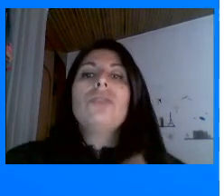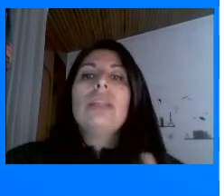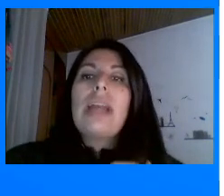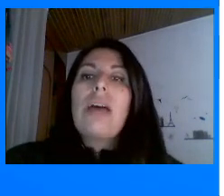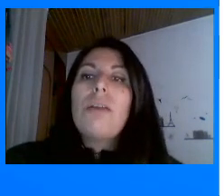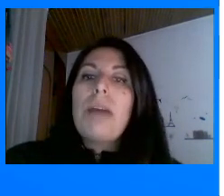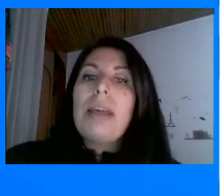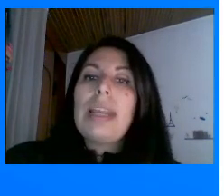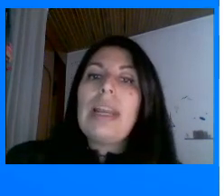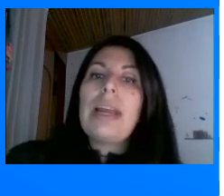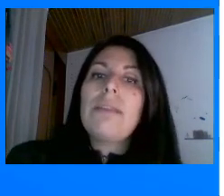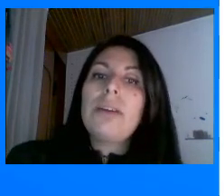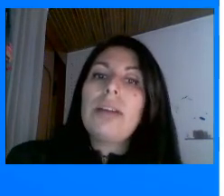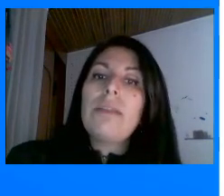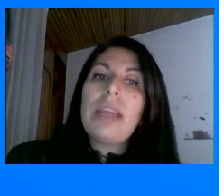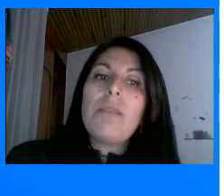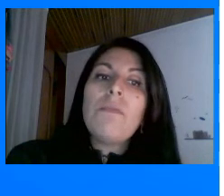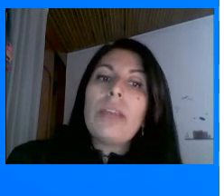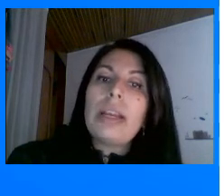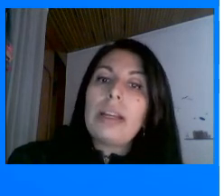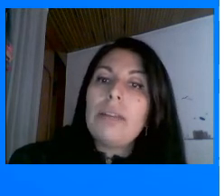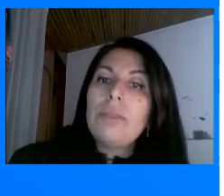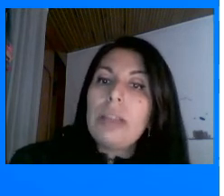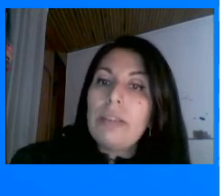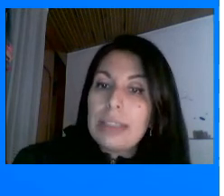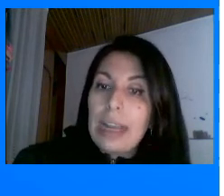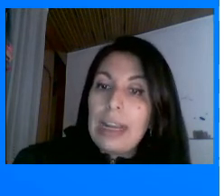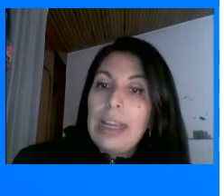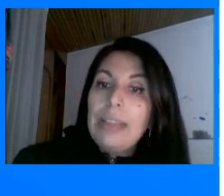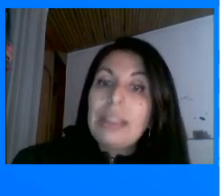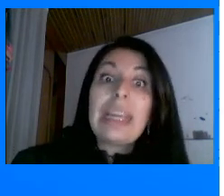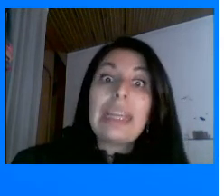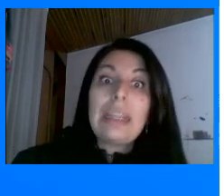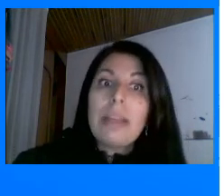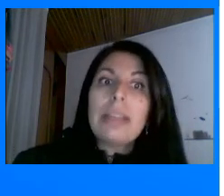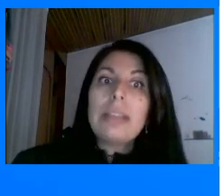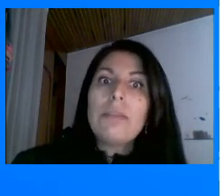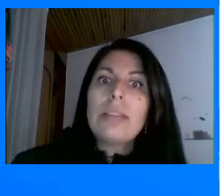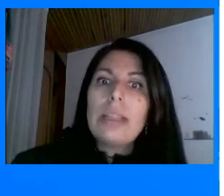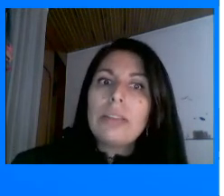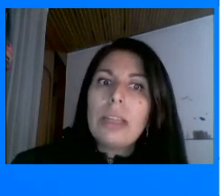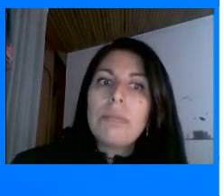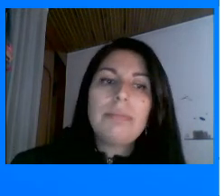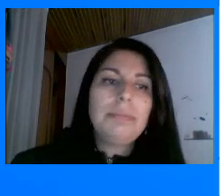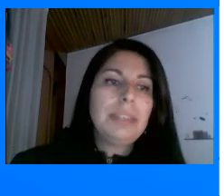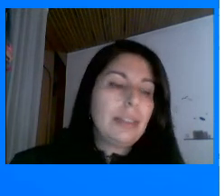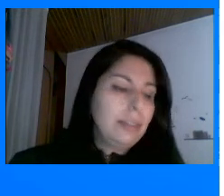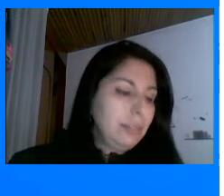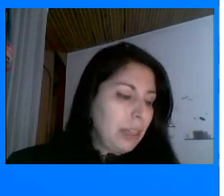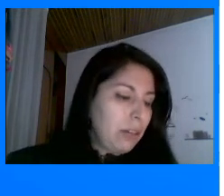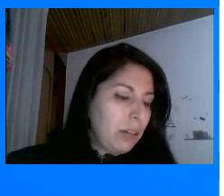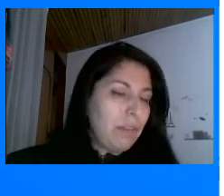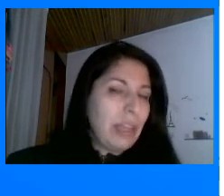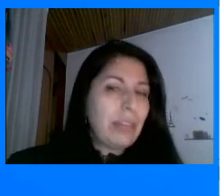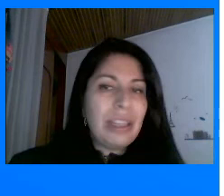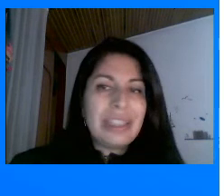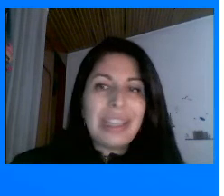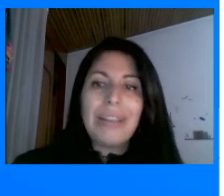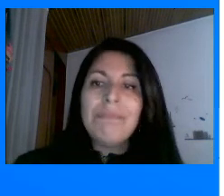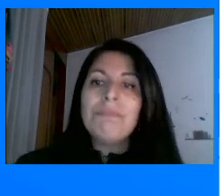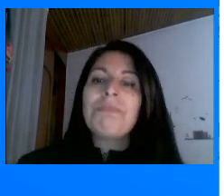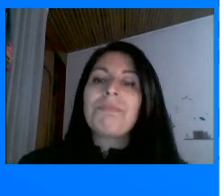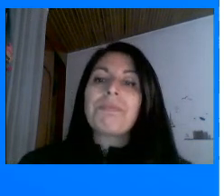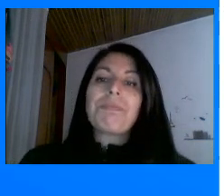considerado El padre De la geografía Moderna Universal Entonces aquí también Estamos dando tips ¿Cierto? De geografía